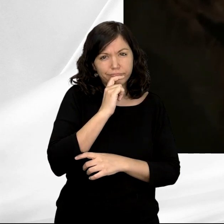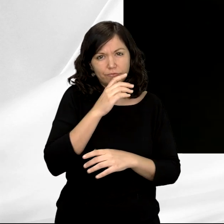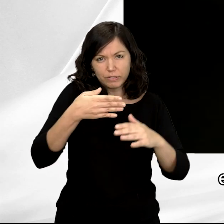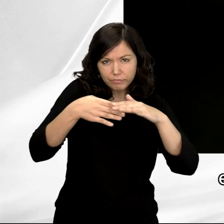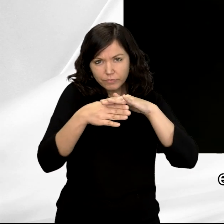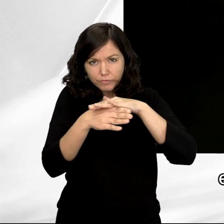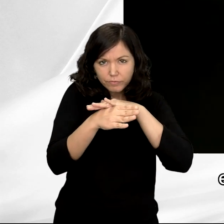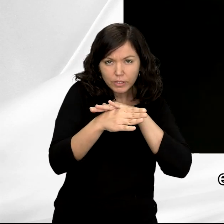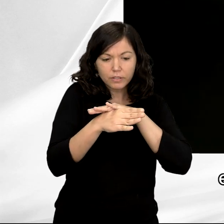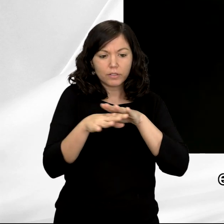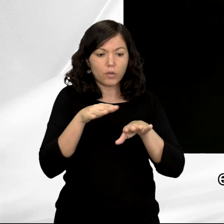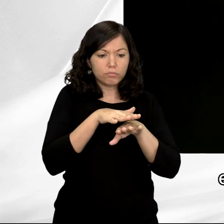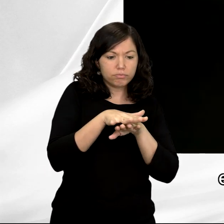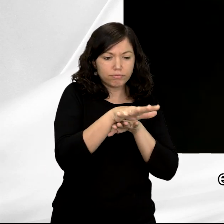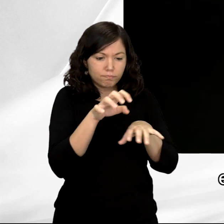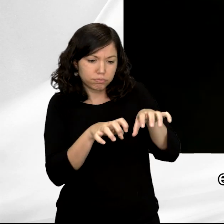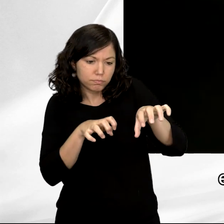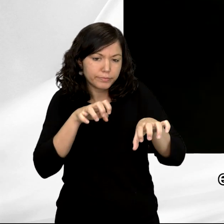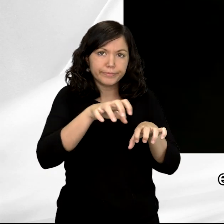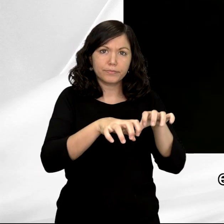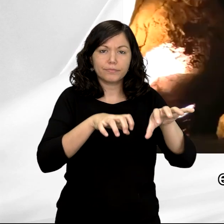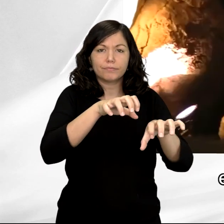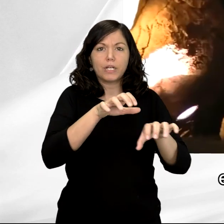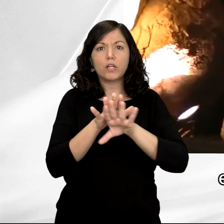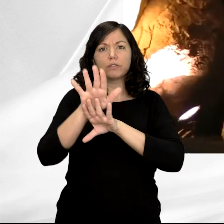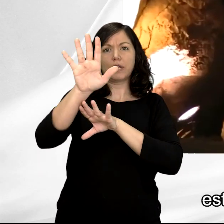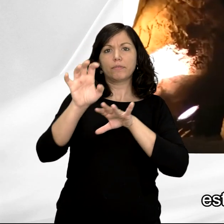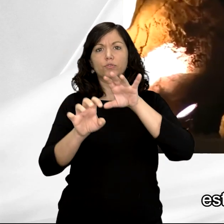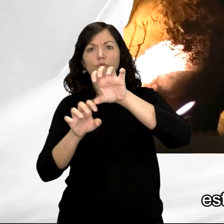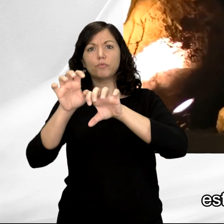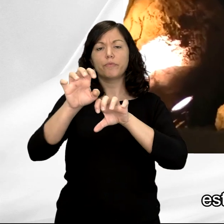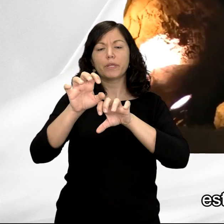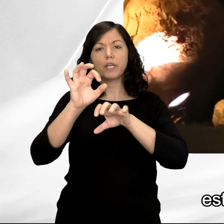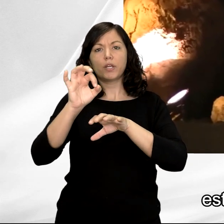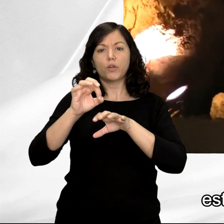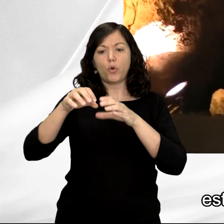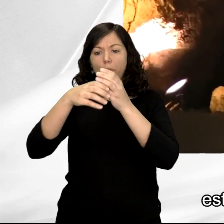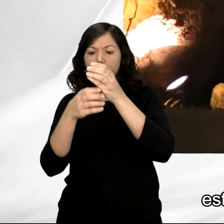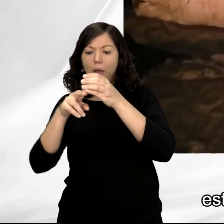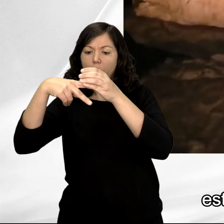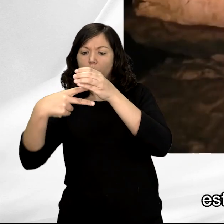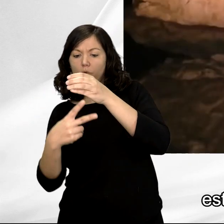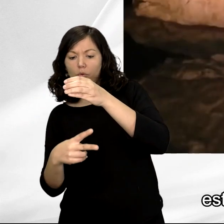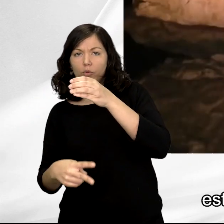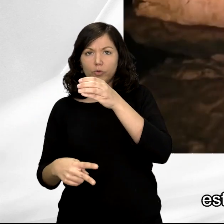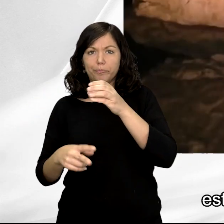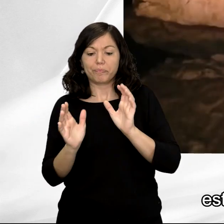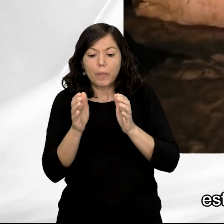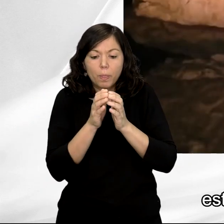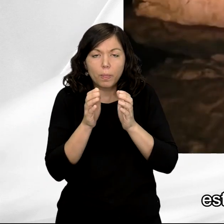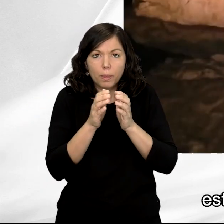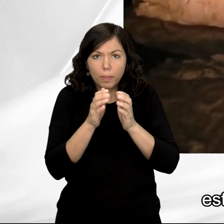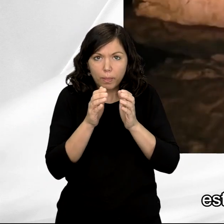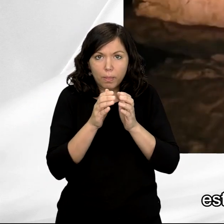entrar, a los que hay que arrastrarse por gateras, hay que subir coladas, hay que bajar al fondo de pozos. Estancias muy pequeñas,